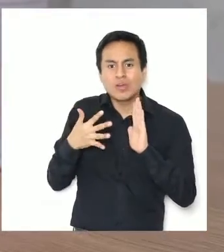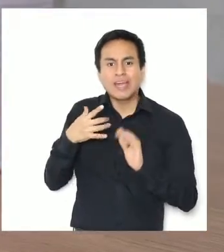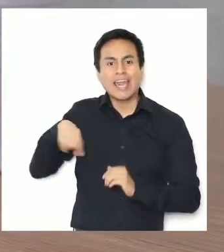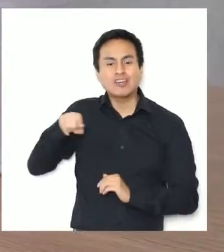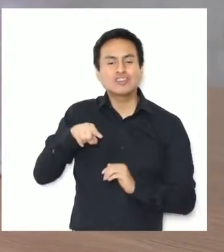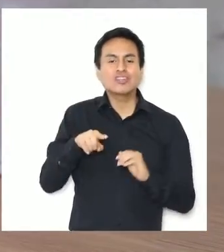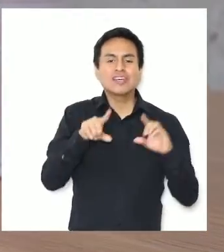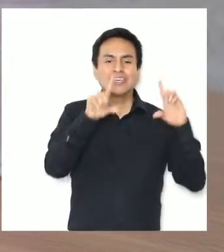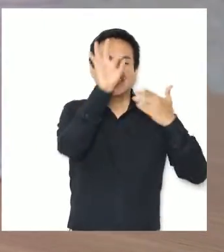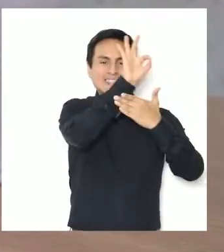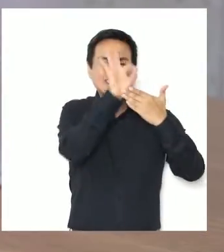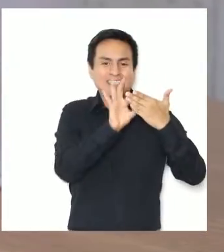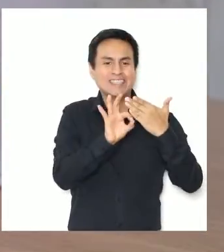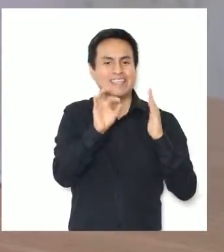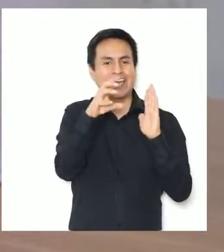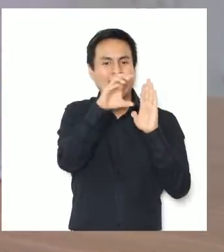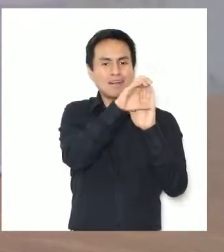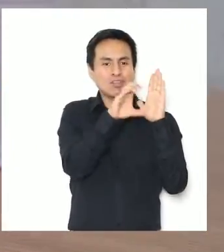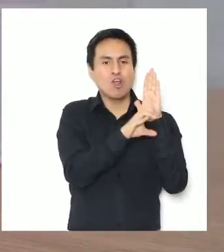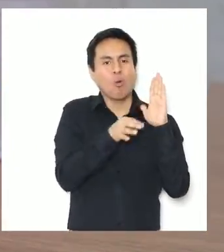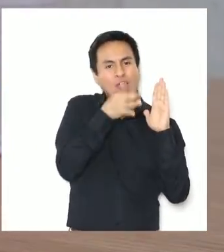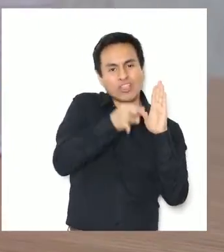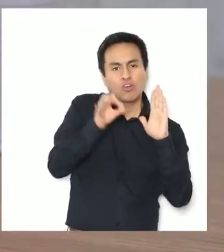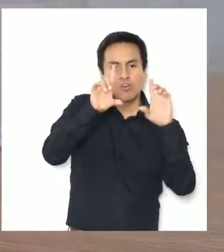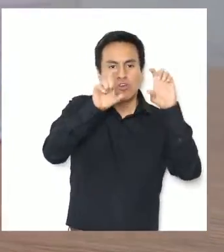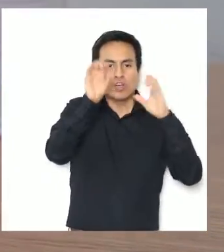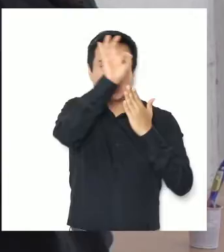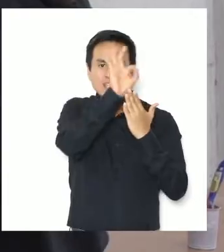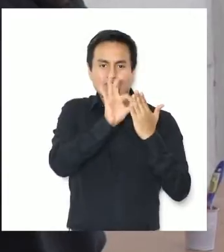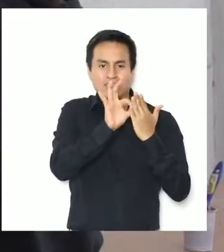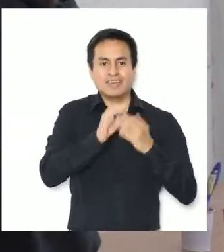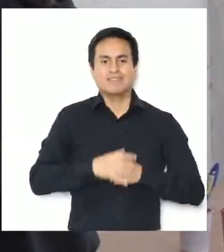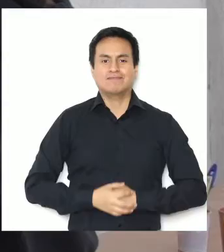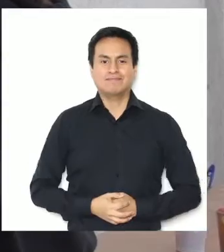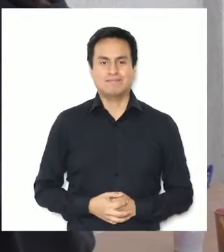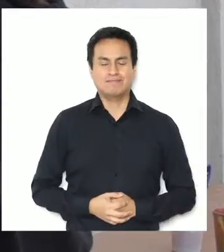porque ellos están ilustrando estos capítulos de este cuento.